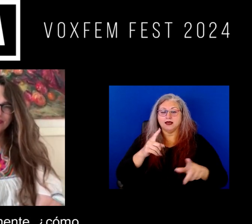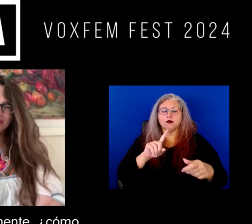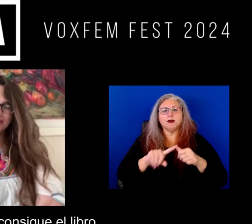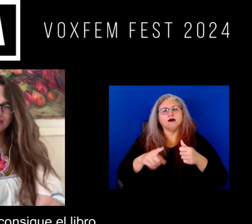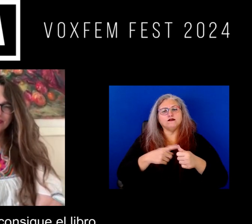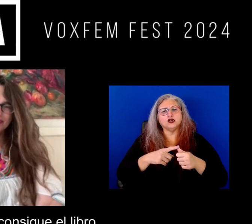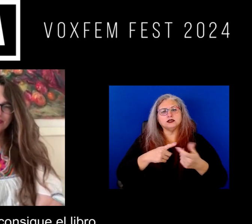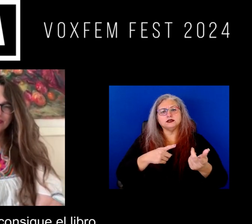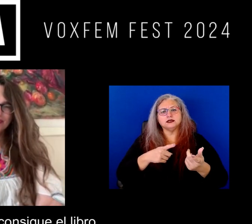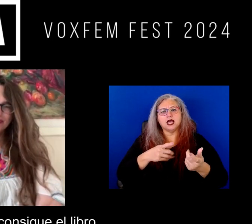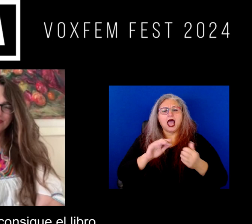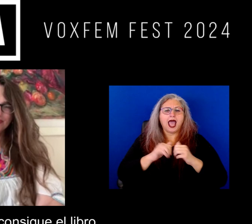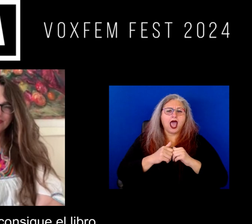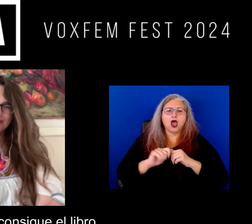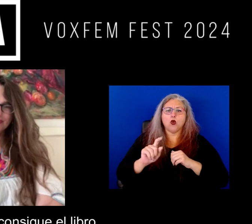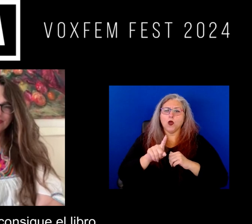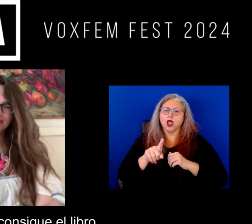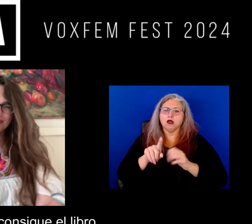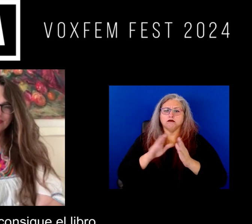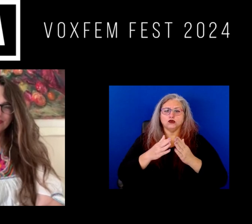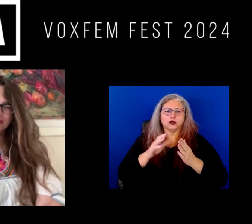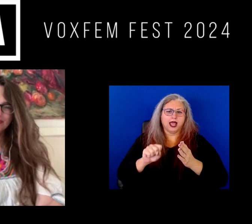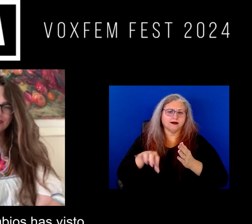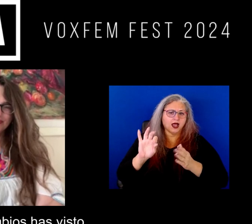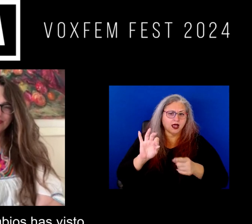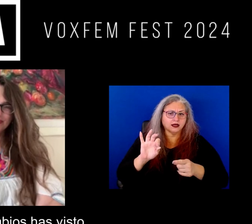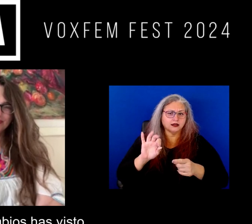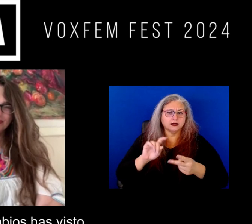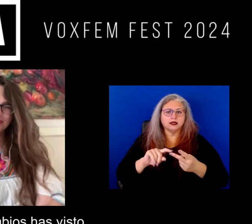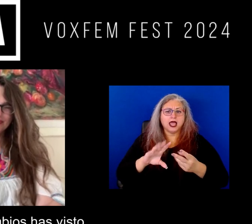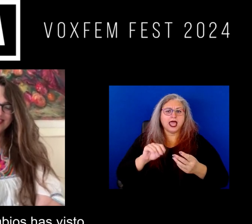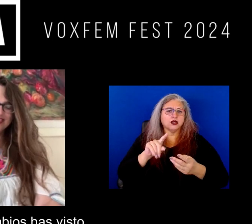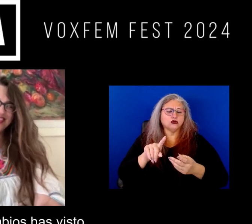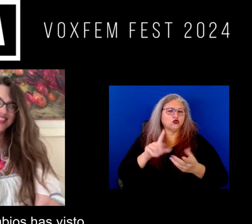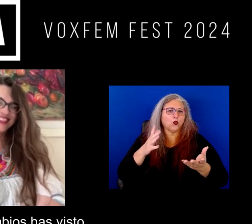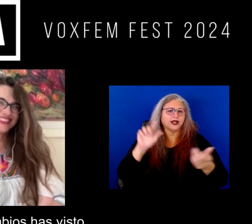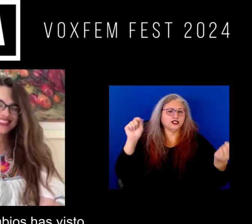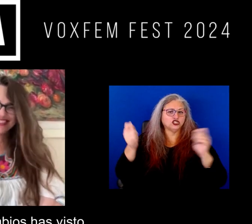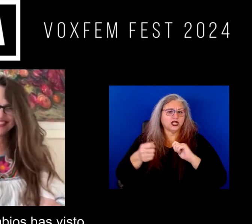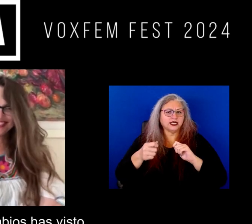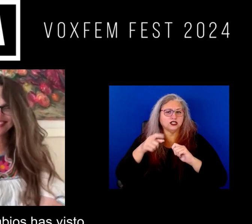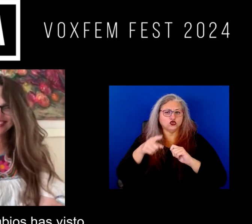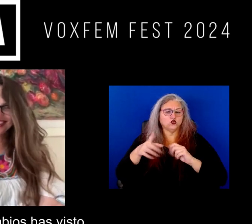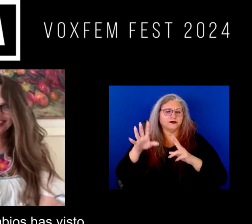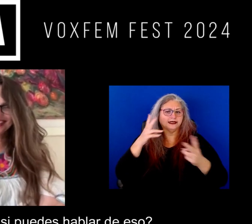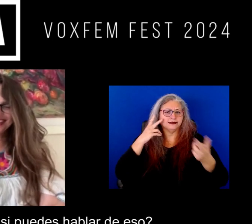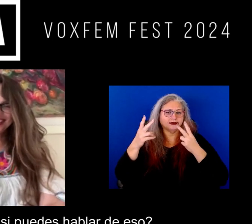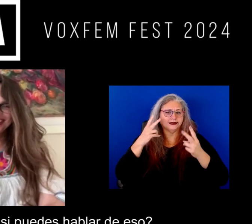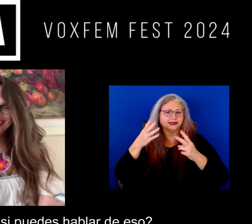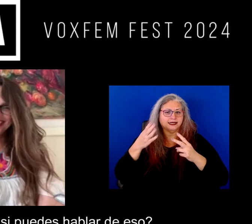¿cómo y dónde se consigue el libro y ¿qué cambios has visto